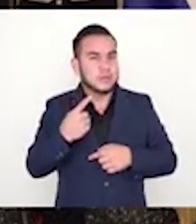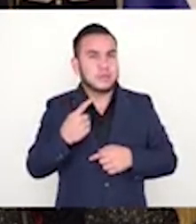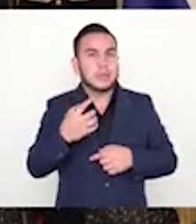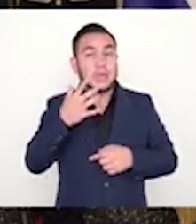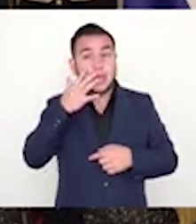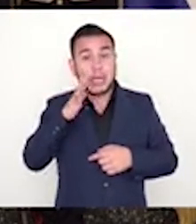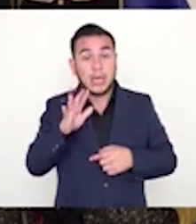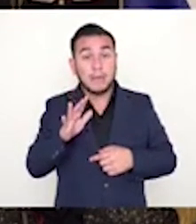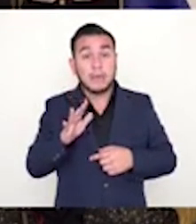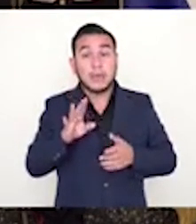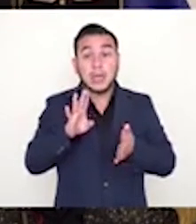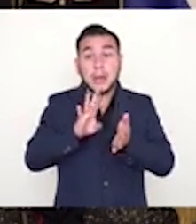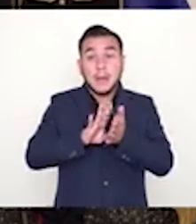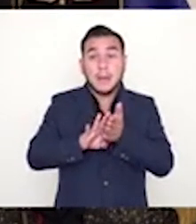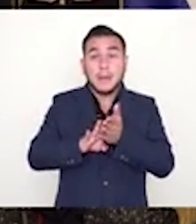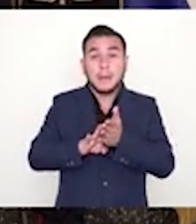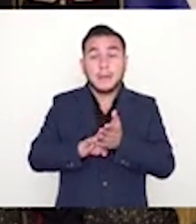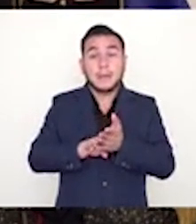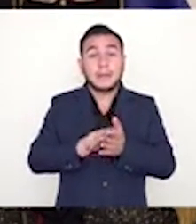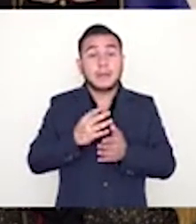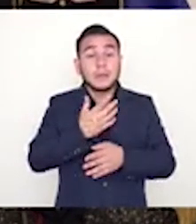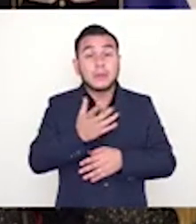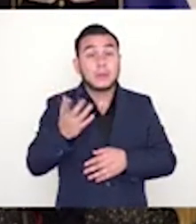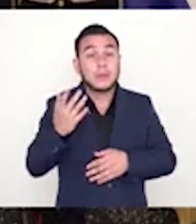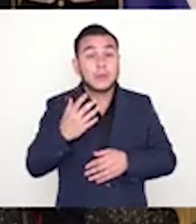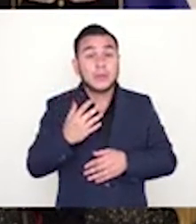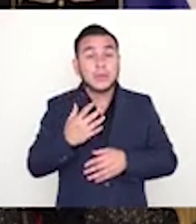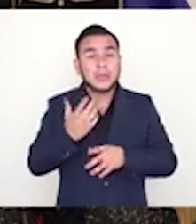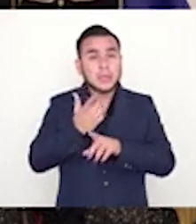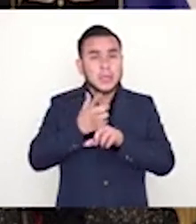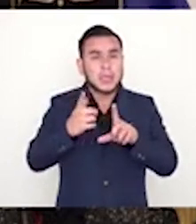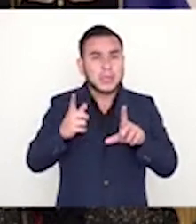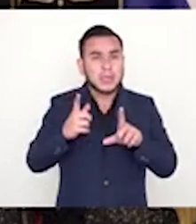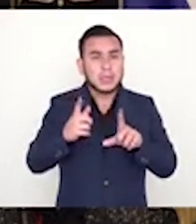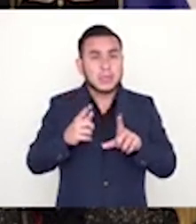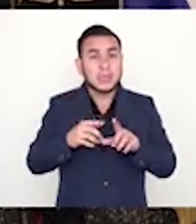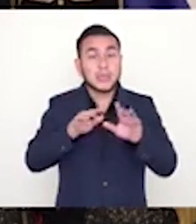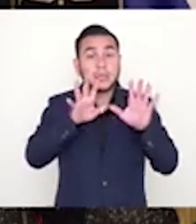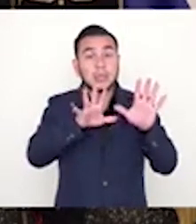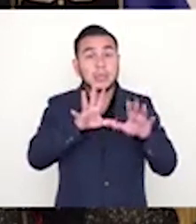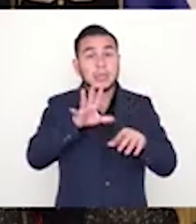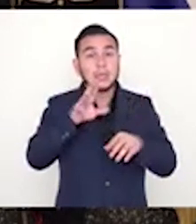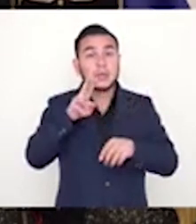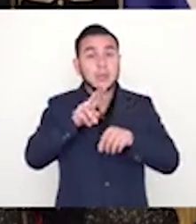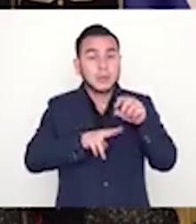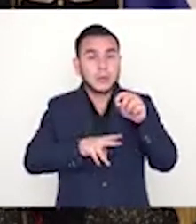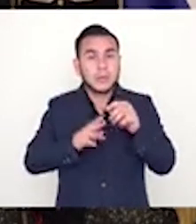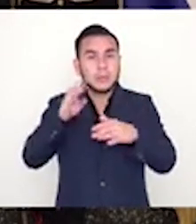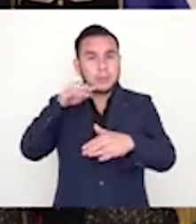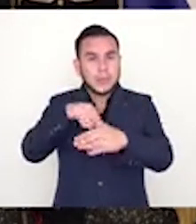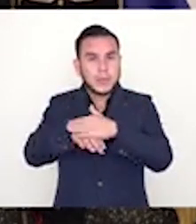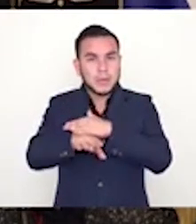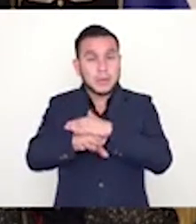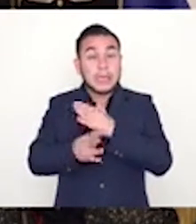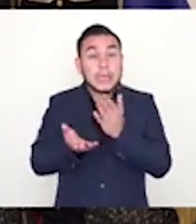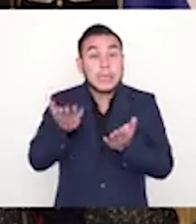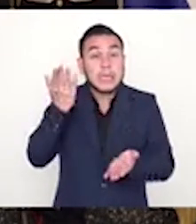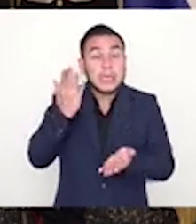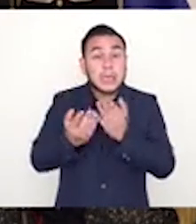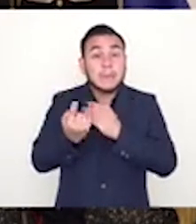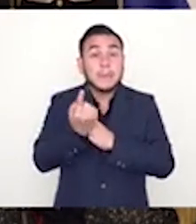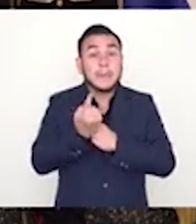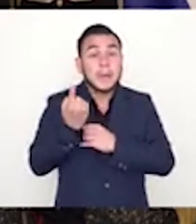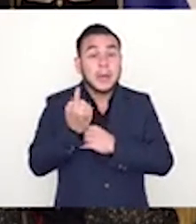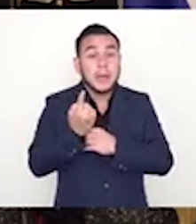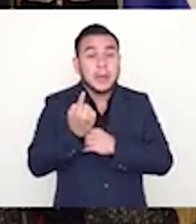no tienen entrada gratis, perdón, si es de los países que tienen entrada sin visa, tiene que pagar 10 dólares para entrar. O, si son de los países que